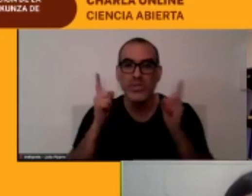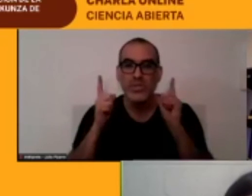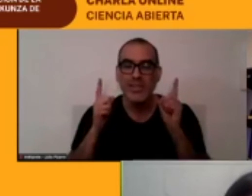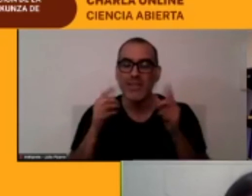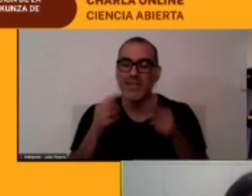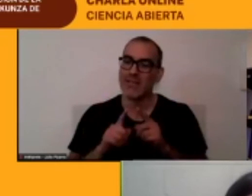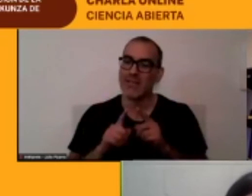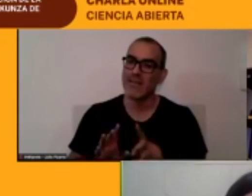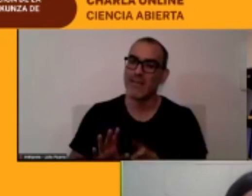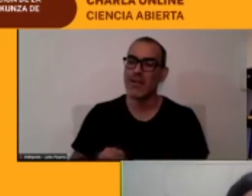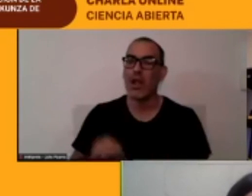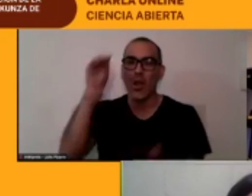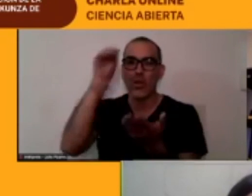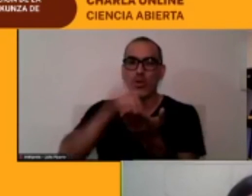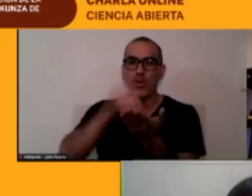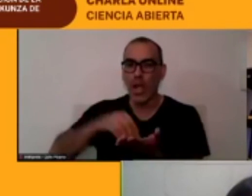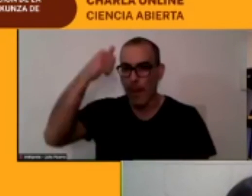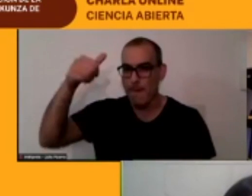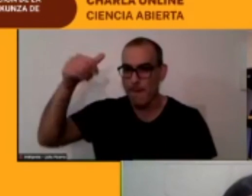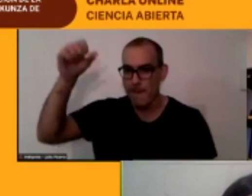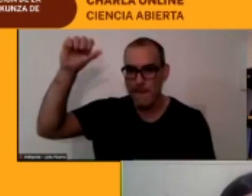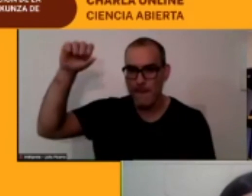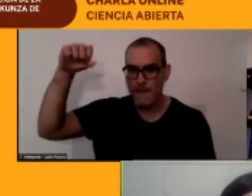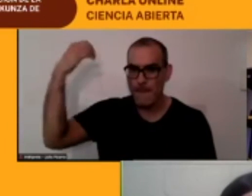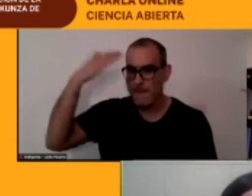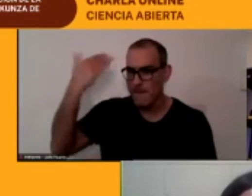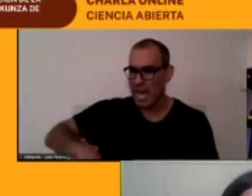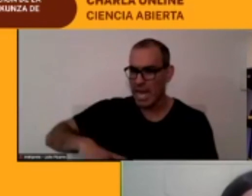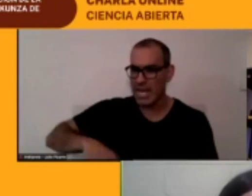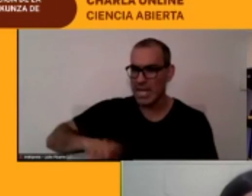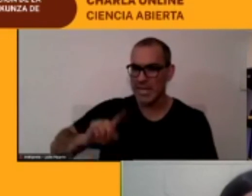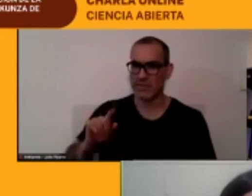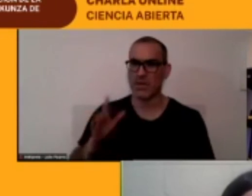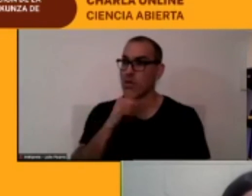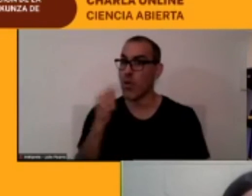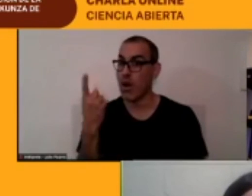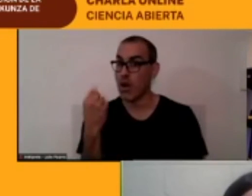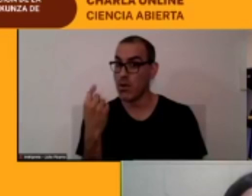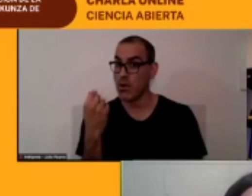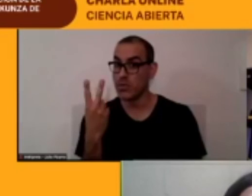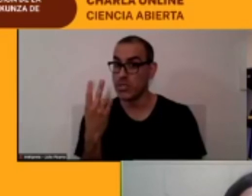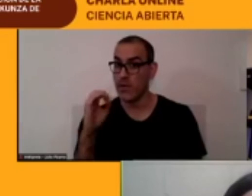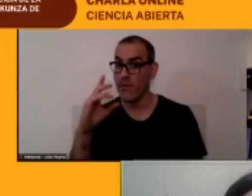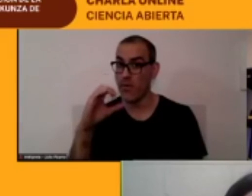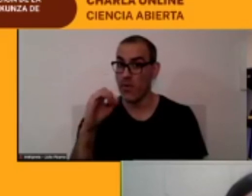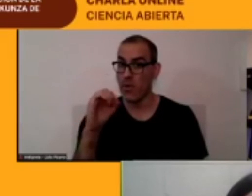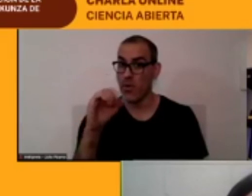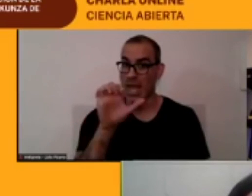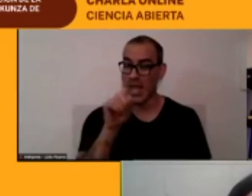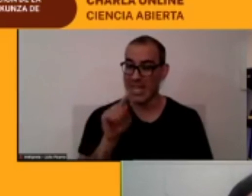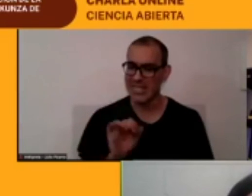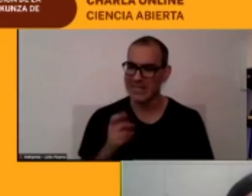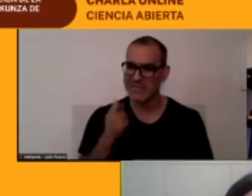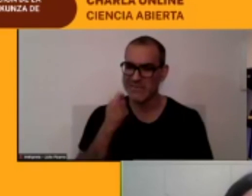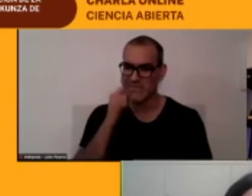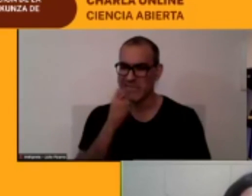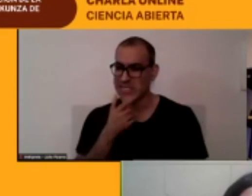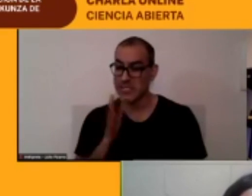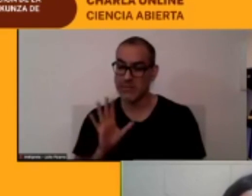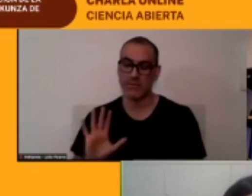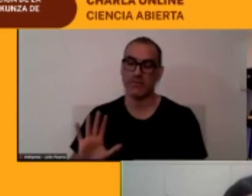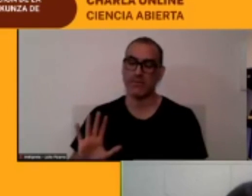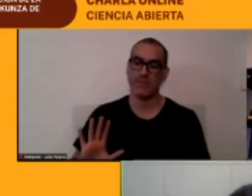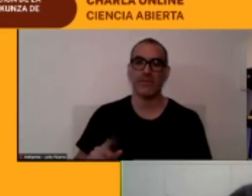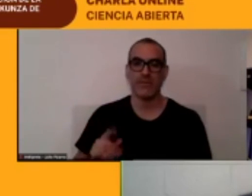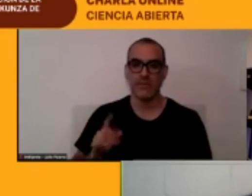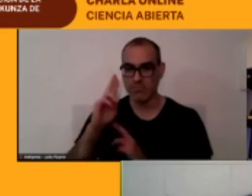fonética porque no me hizo las once vocales y esos rangos tienen influencia en cómo hablamos y cómo nos comunicamos